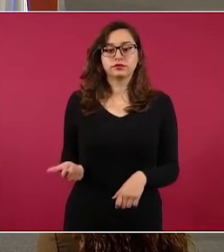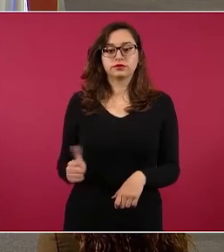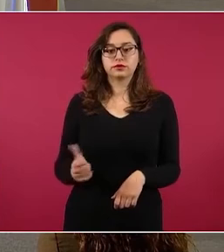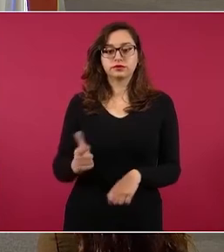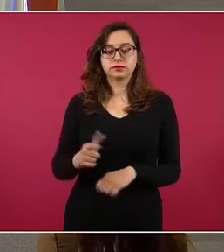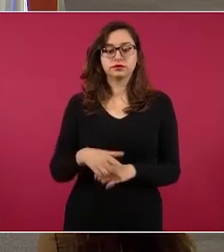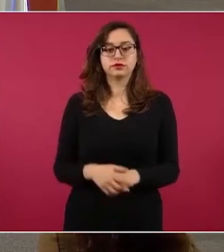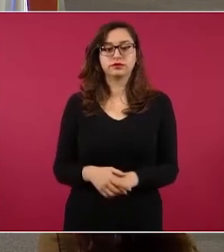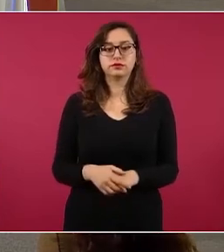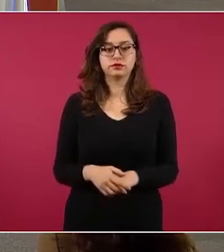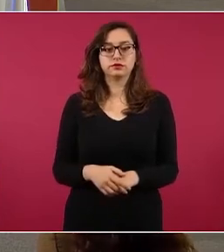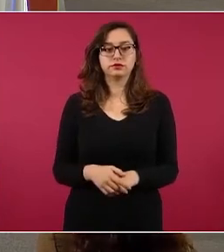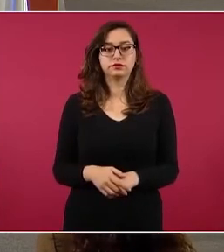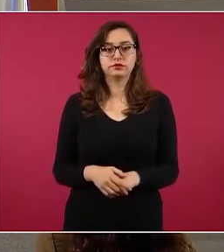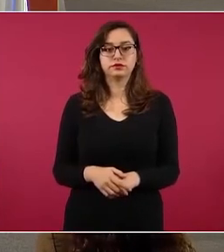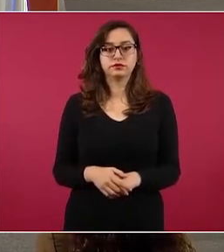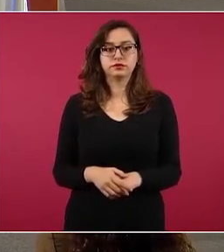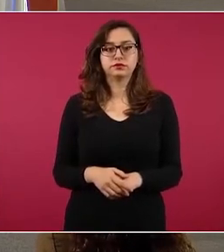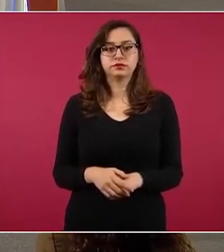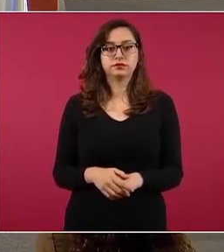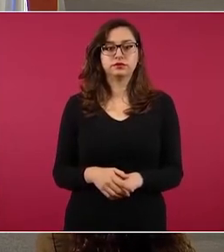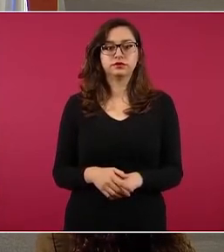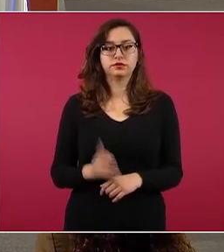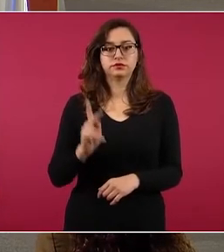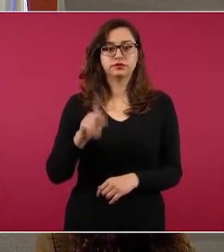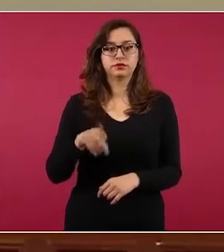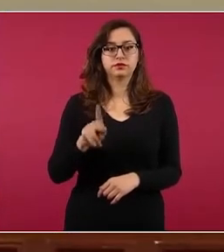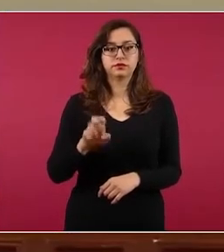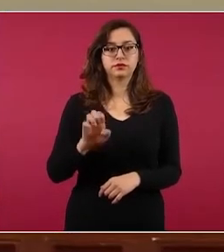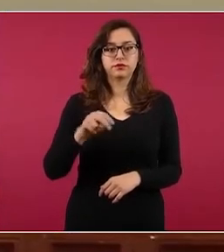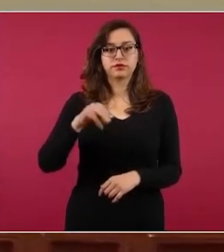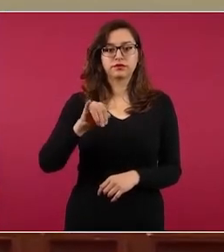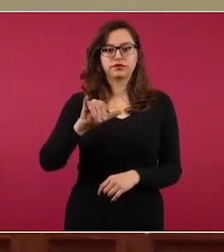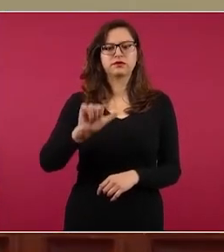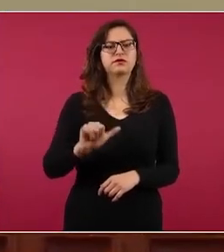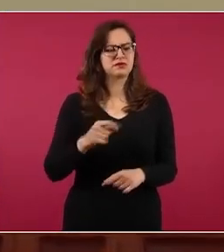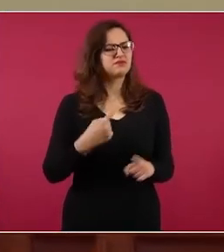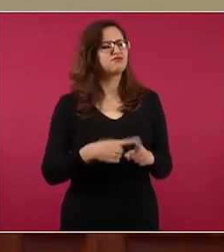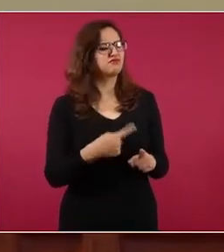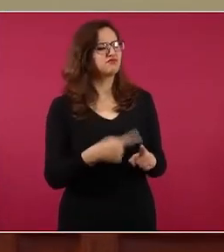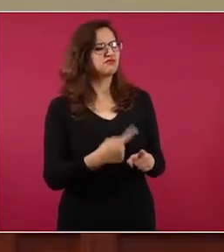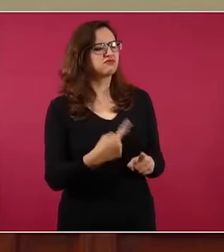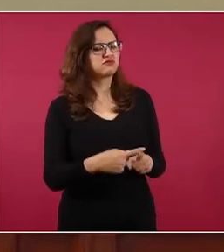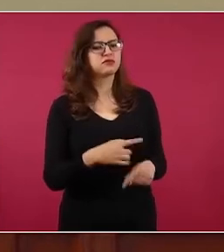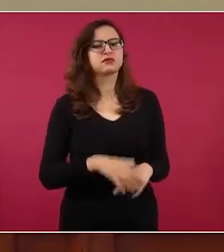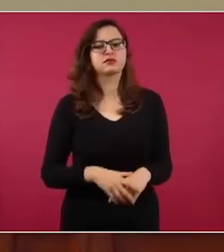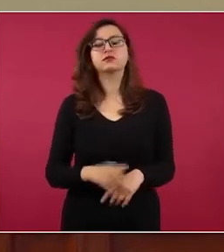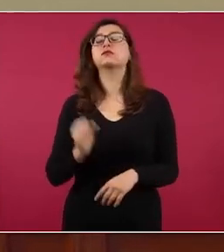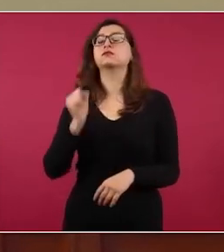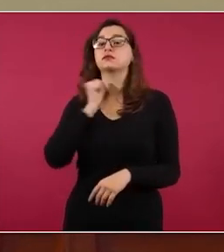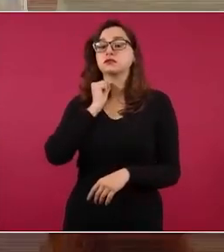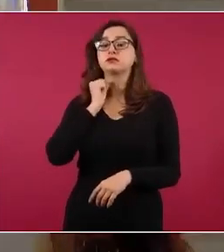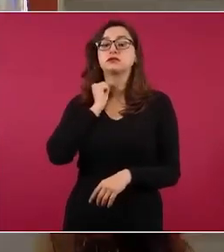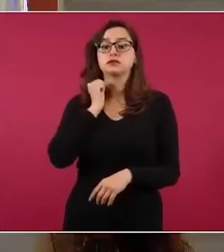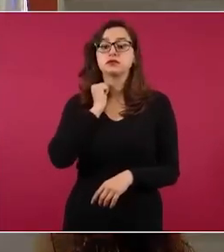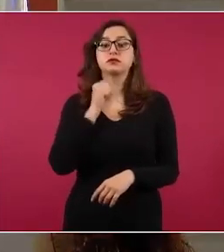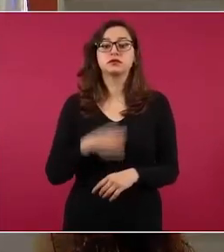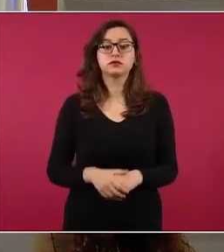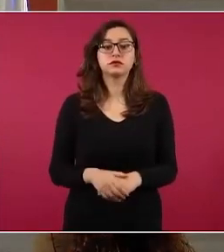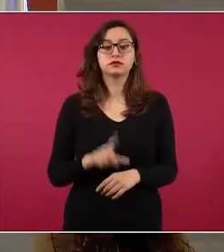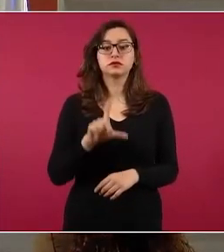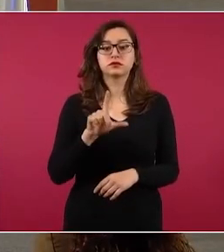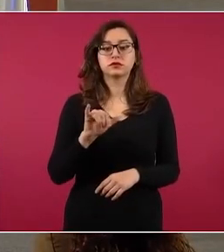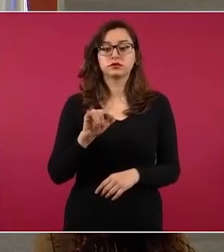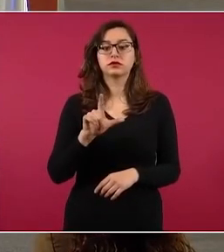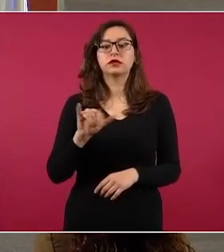Kenia López Rabadán, ¿quién es? Senador, ¿eh?, senador, Lili